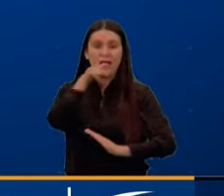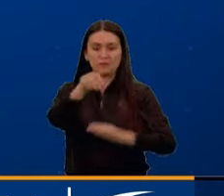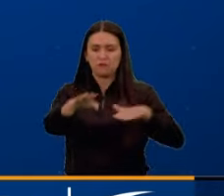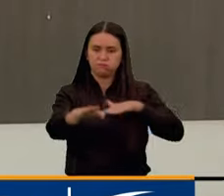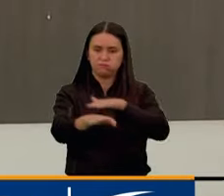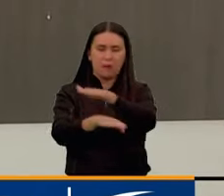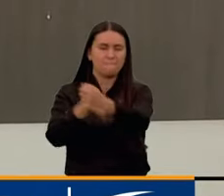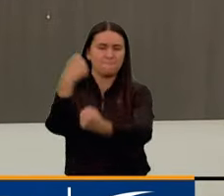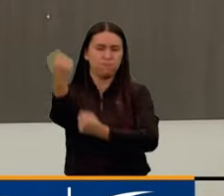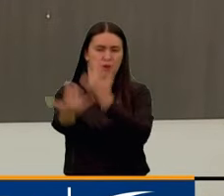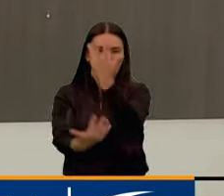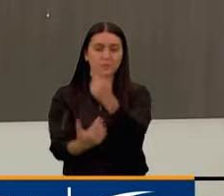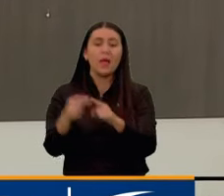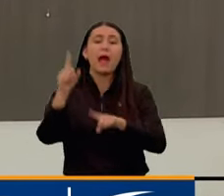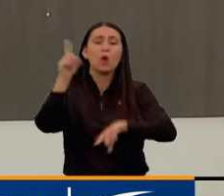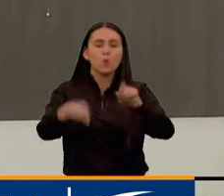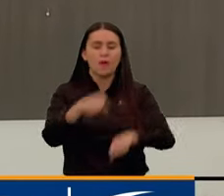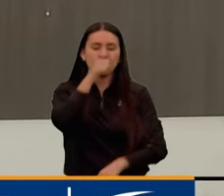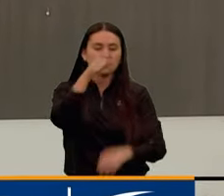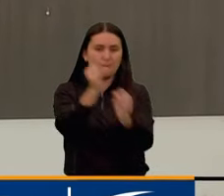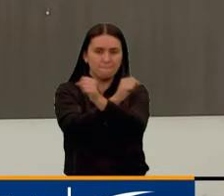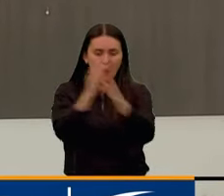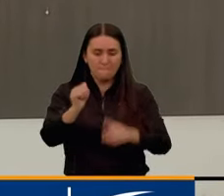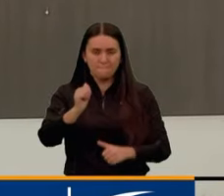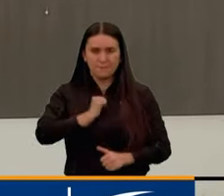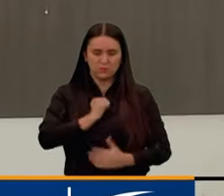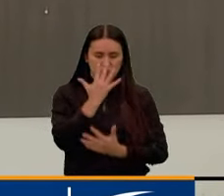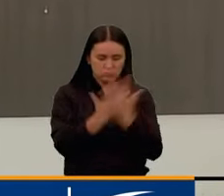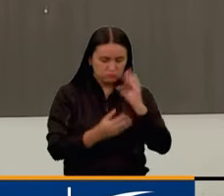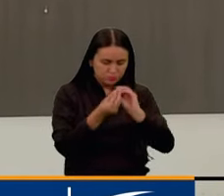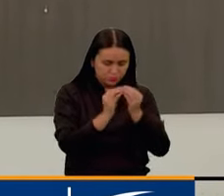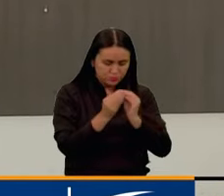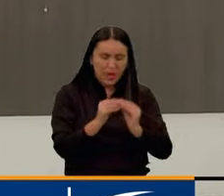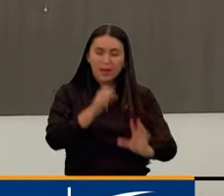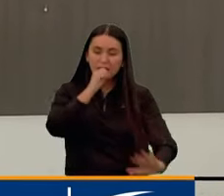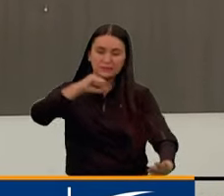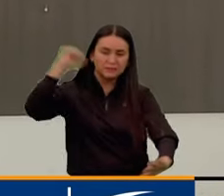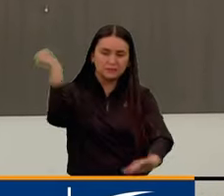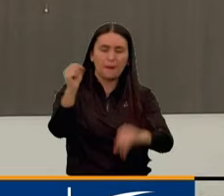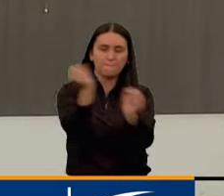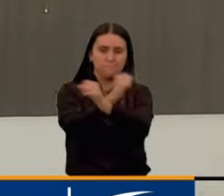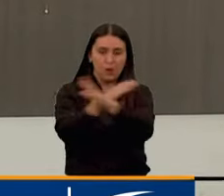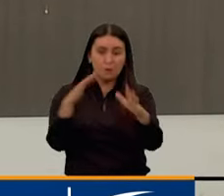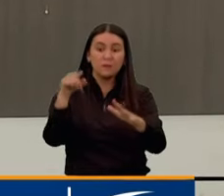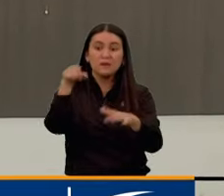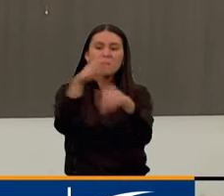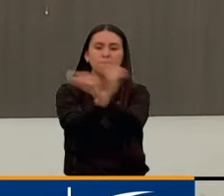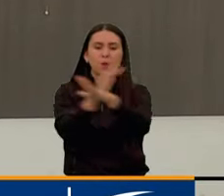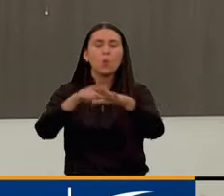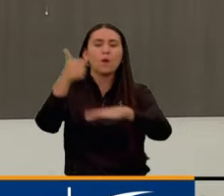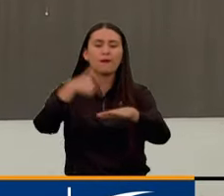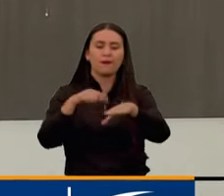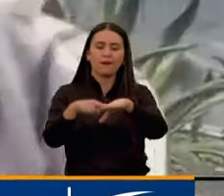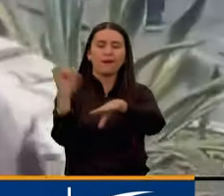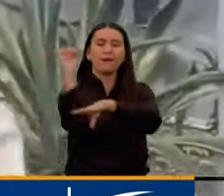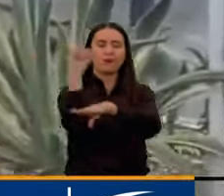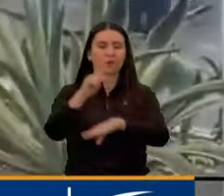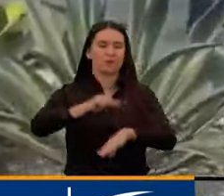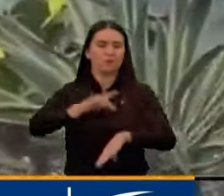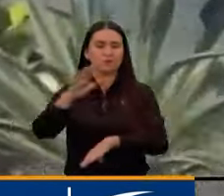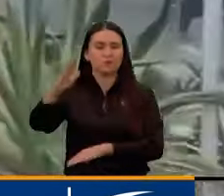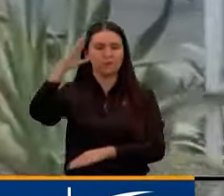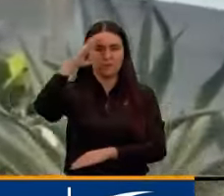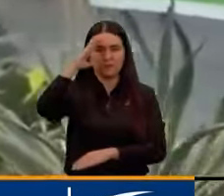algunos artefactos explosivos artesanales afectando uno de nuestros vehículos institucionales,